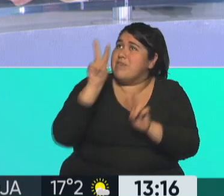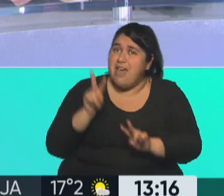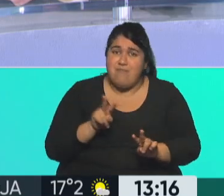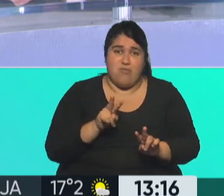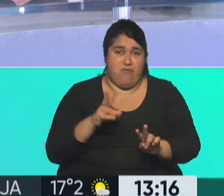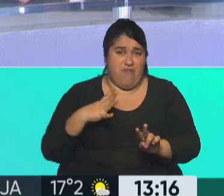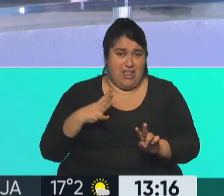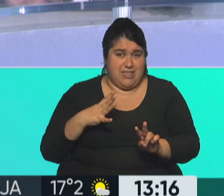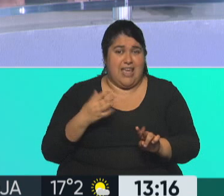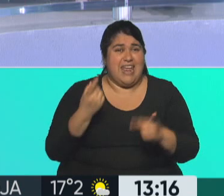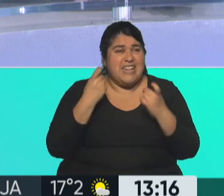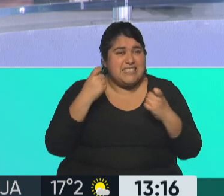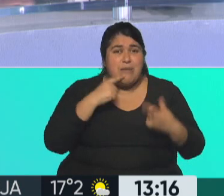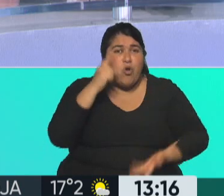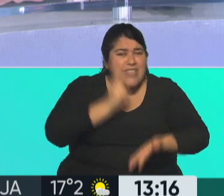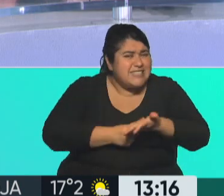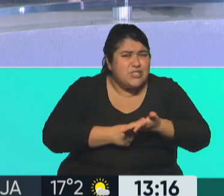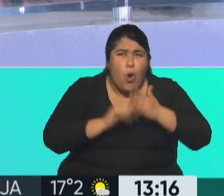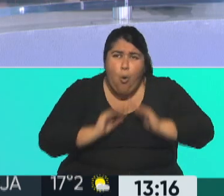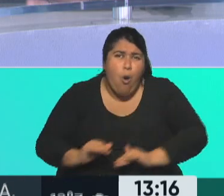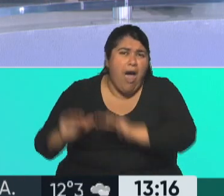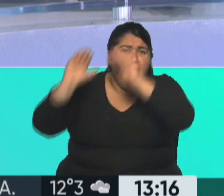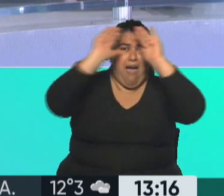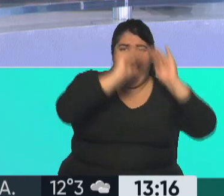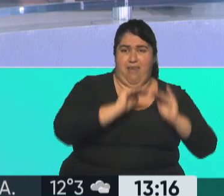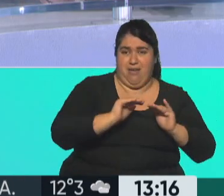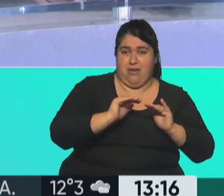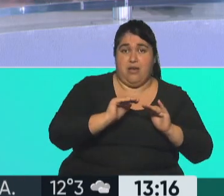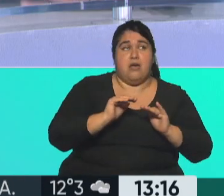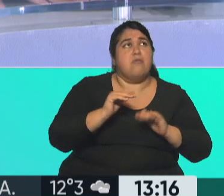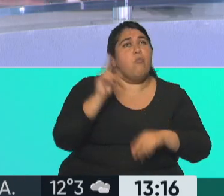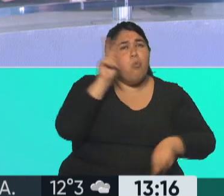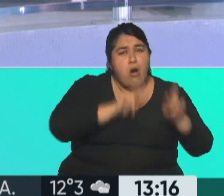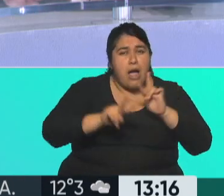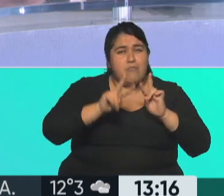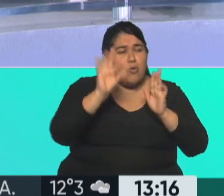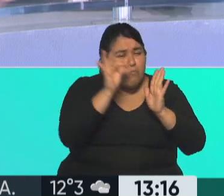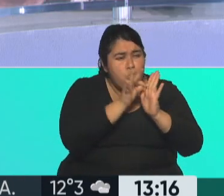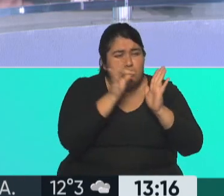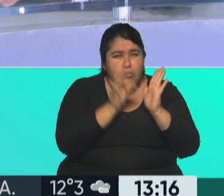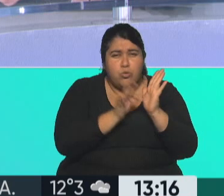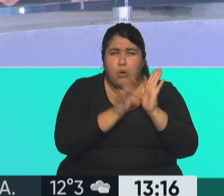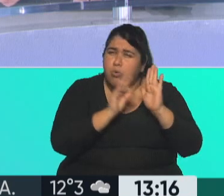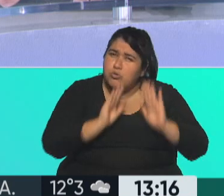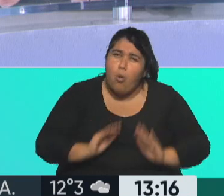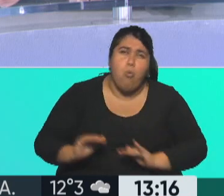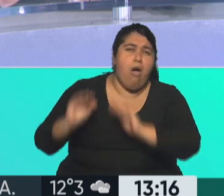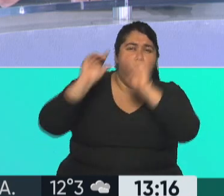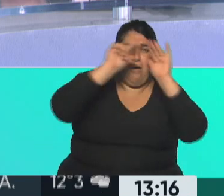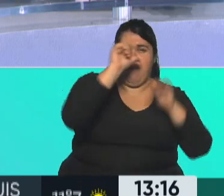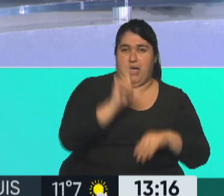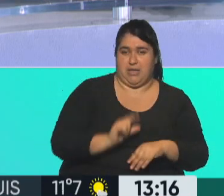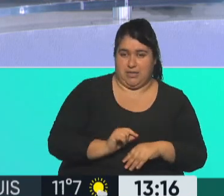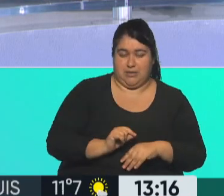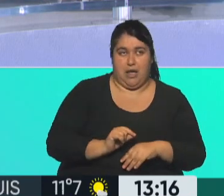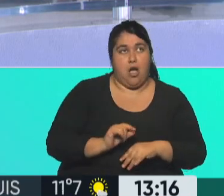algunas discusiones para ver si se puede hacer una sola regla para todos o no hay que empezar a pensar